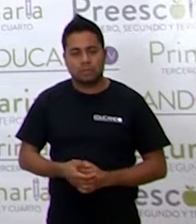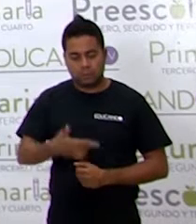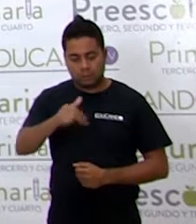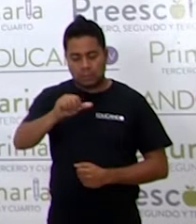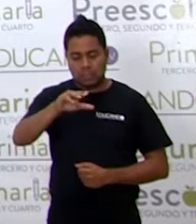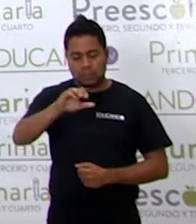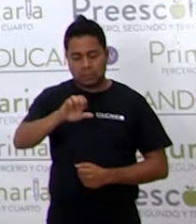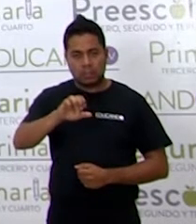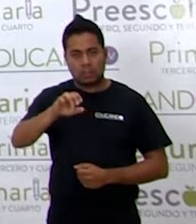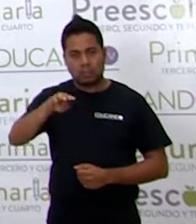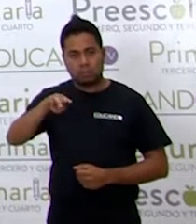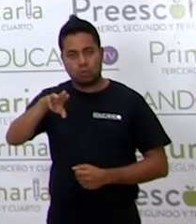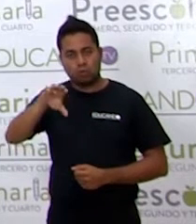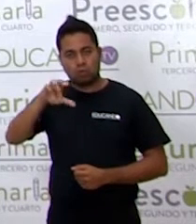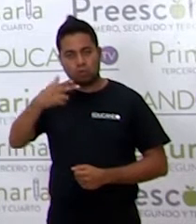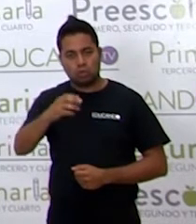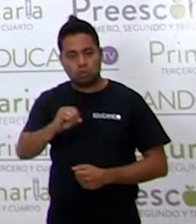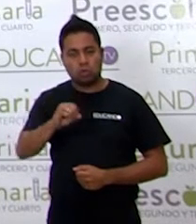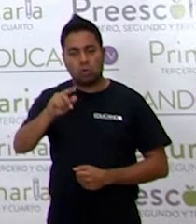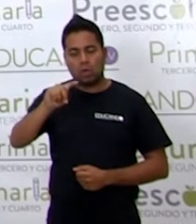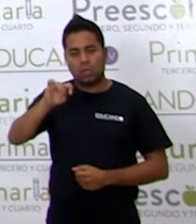tiempo.